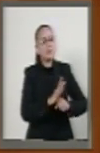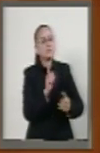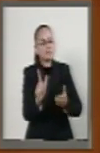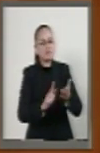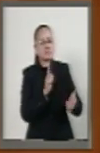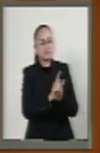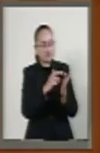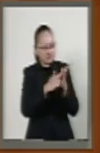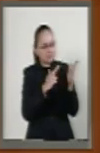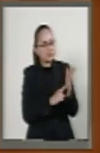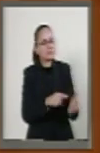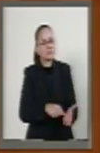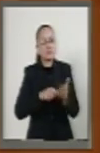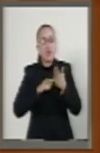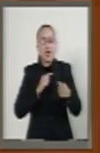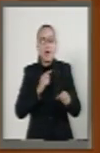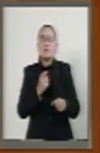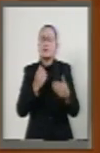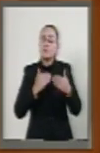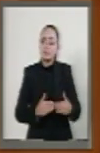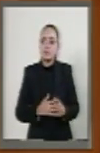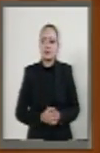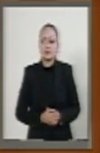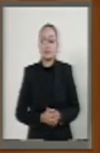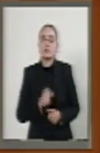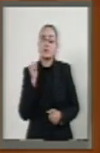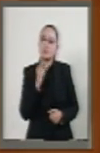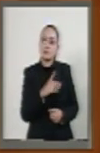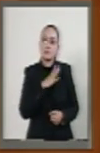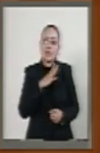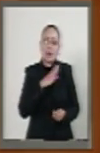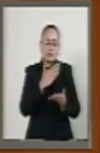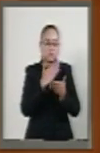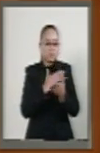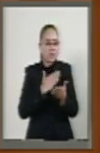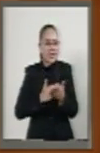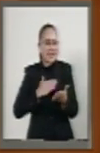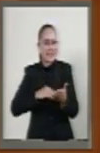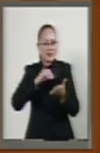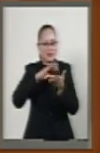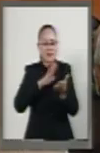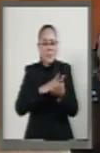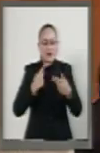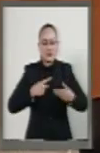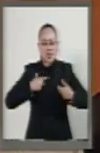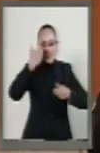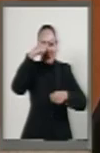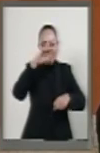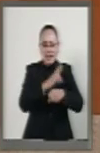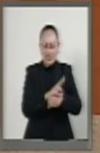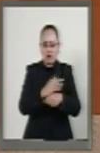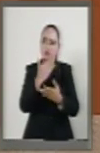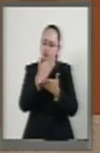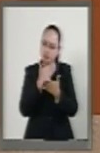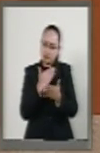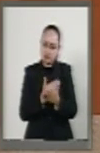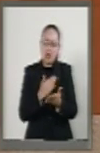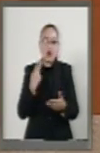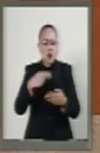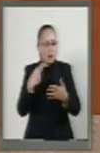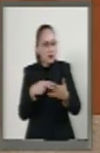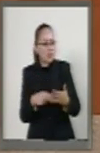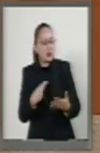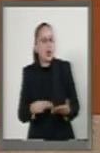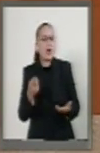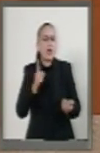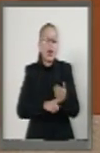reglamento. Séptimo, llevar y mantener actualizado el Registro Nacional de Extranjeros. Presentar en las estaciones migratorias